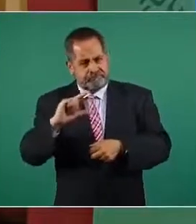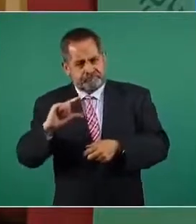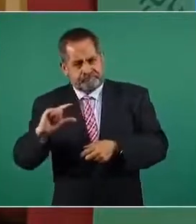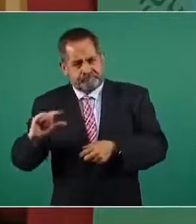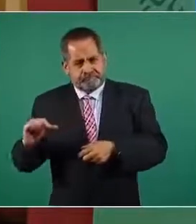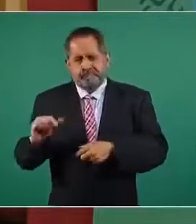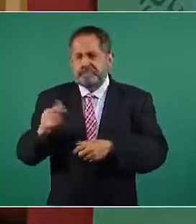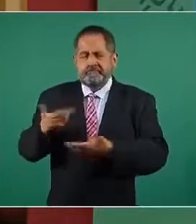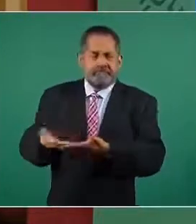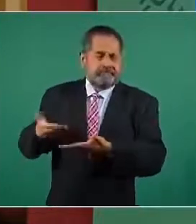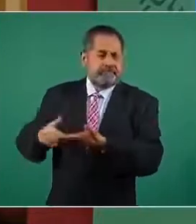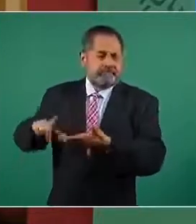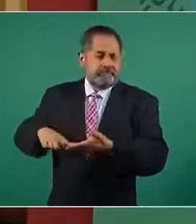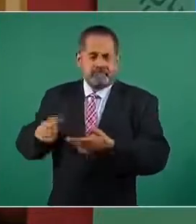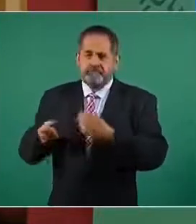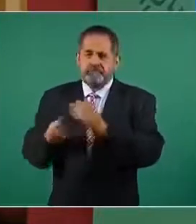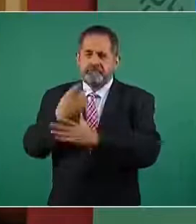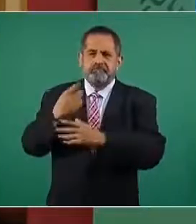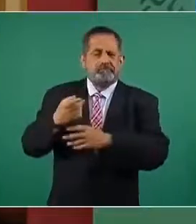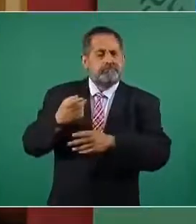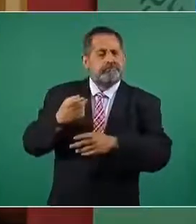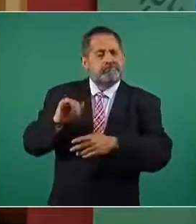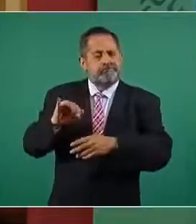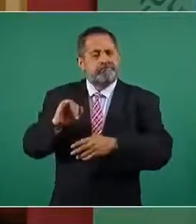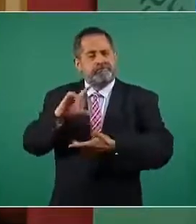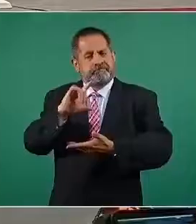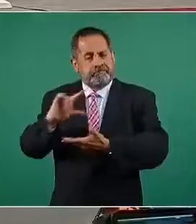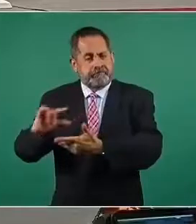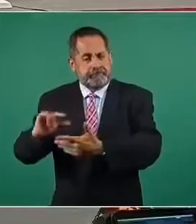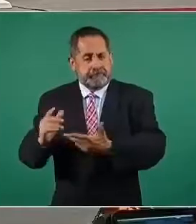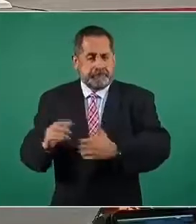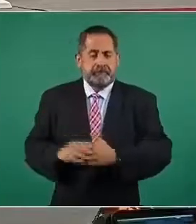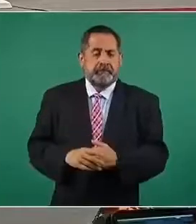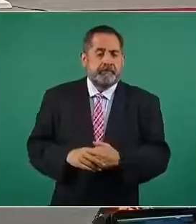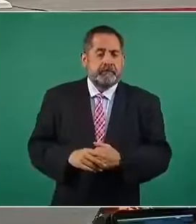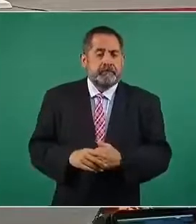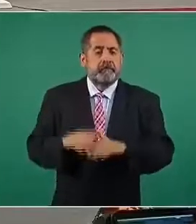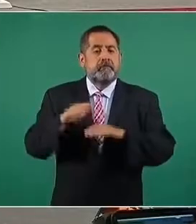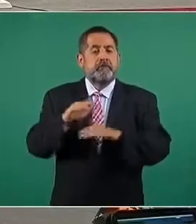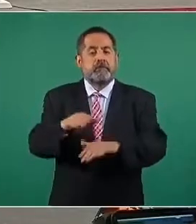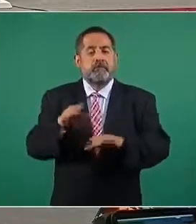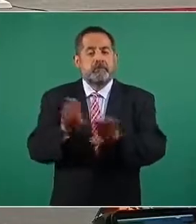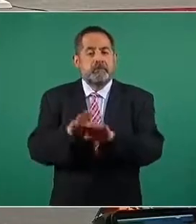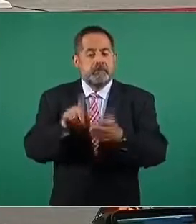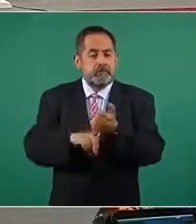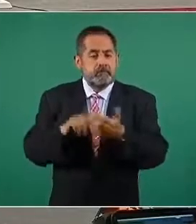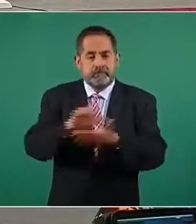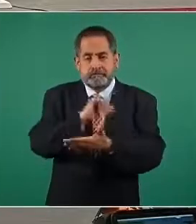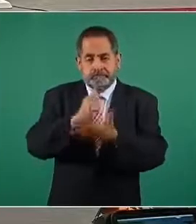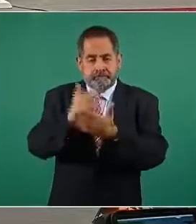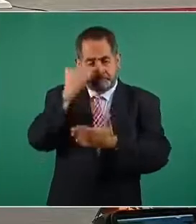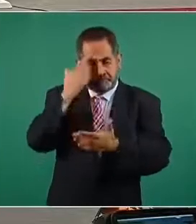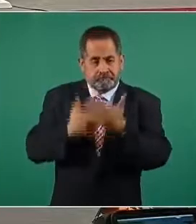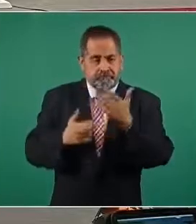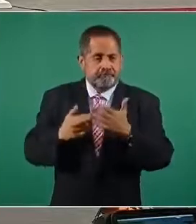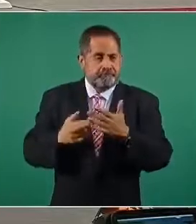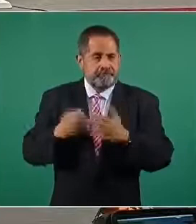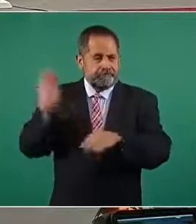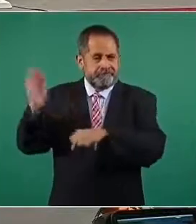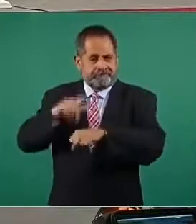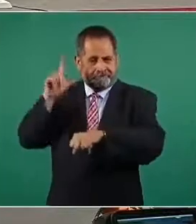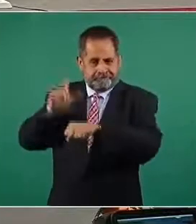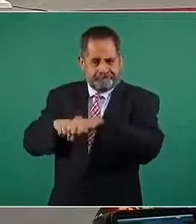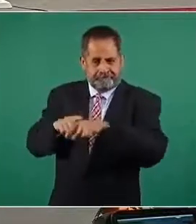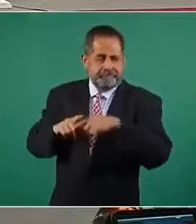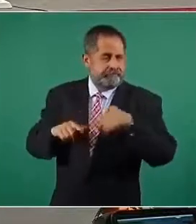esta administración. Adelante. En cuanto a la incidencia de los delitos del fuero común,